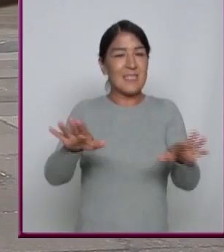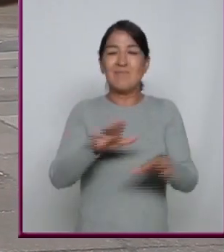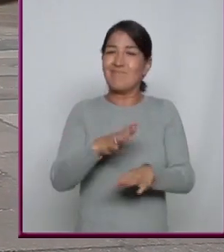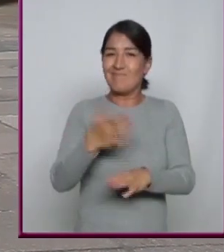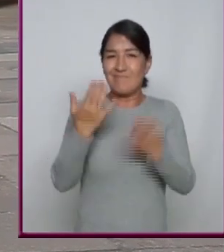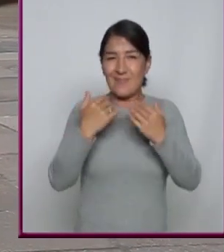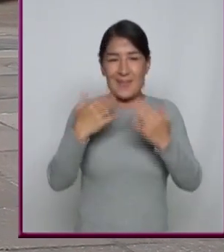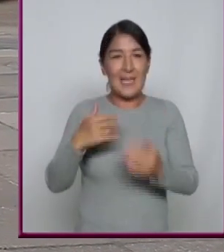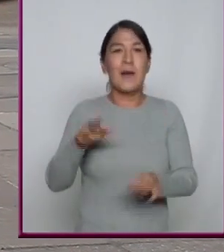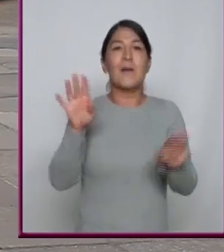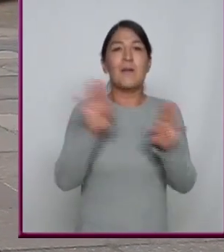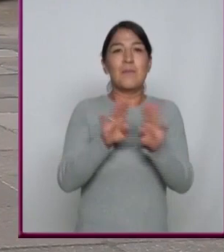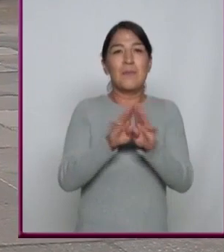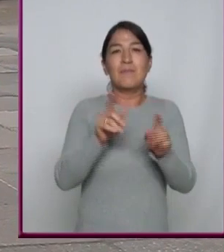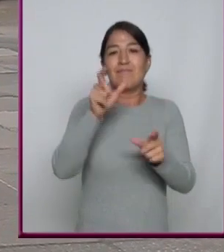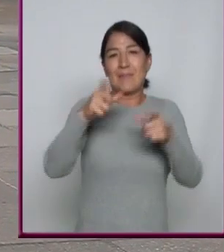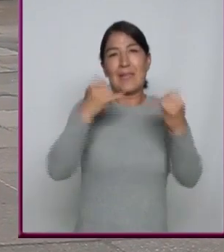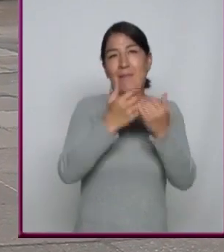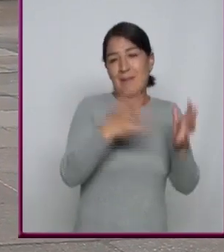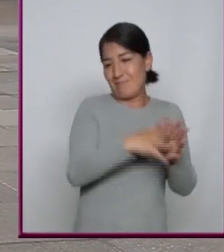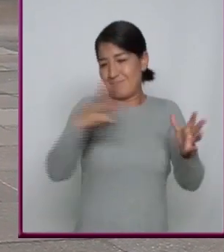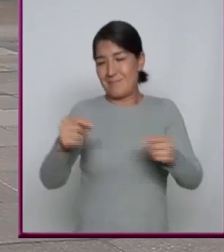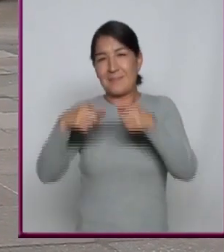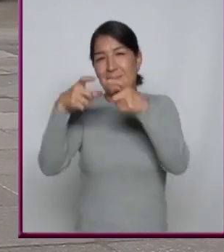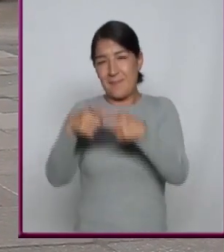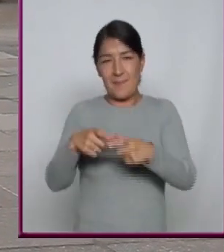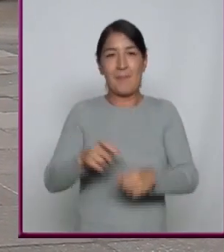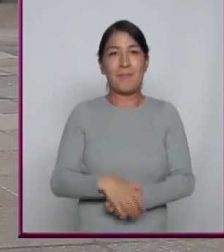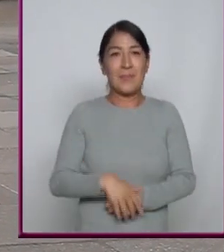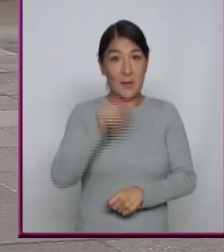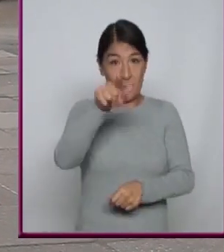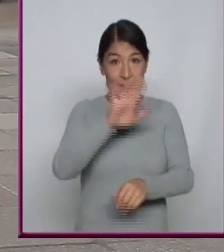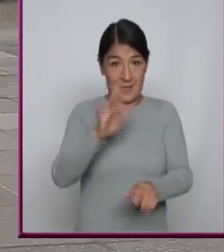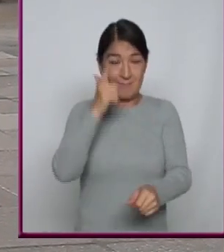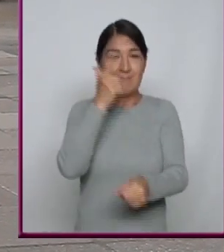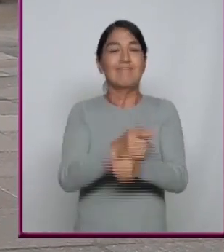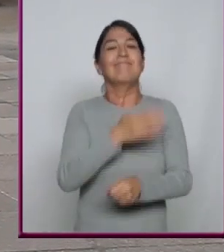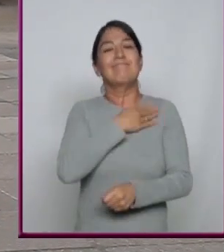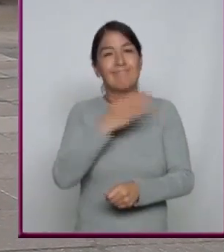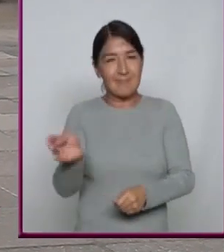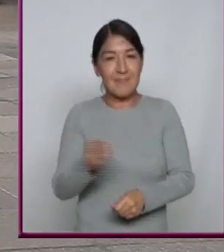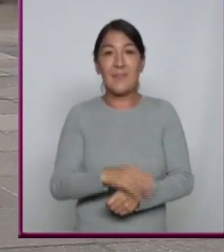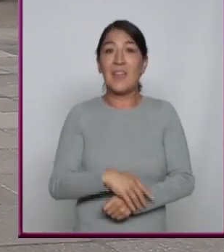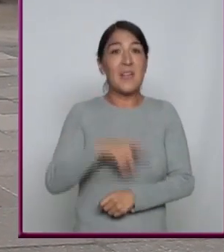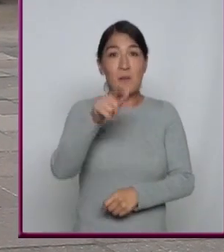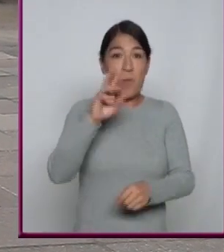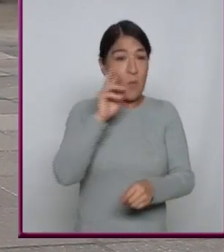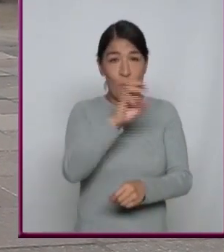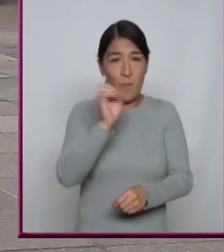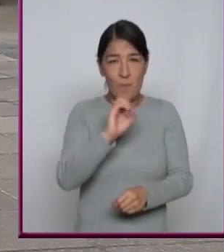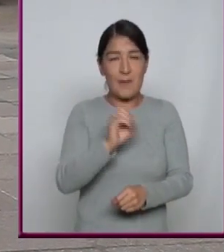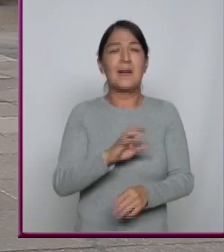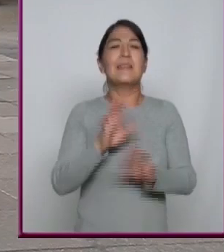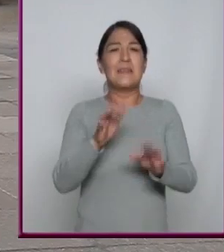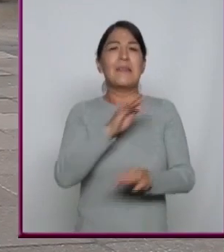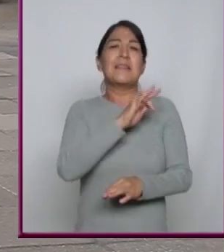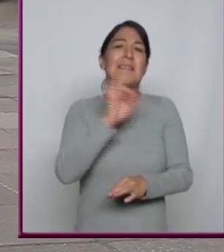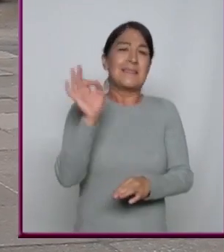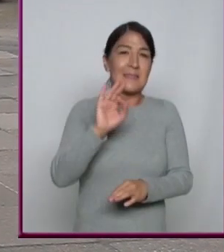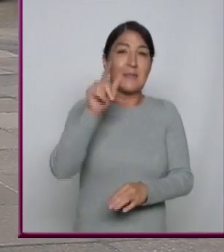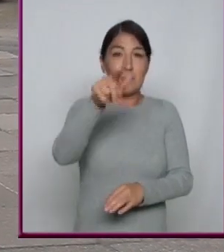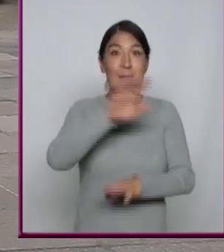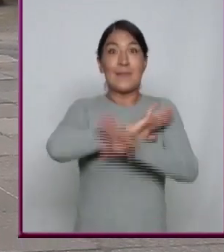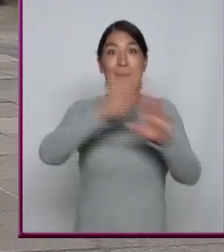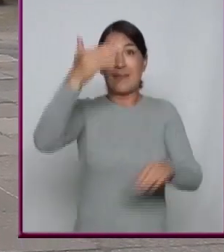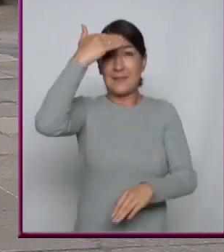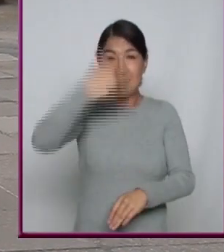Digamos En un disco Compacto ¿Te has dado cuenta? Bueno Si no es así Puede ser que Una vez que